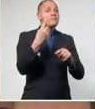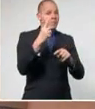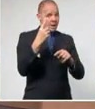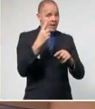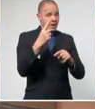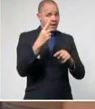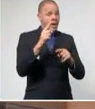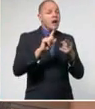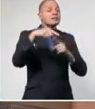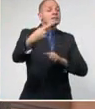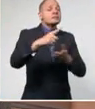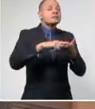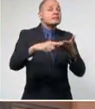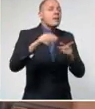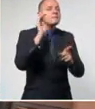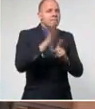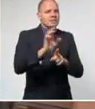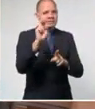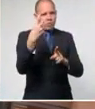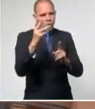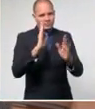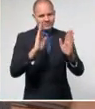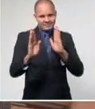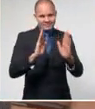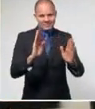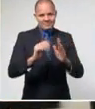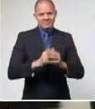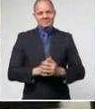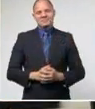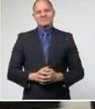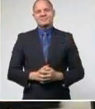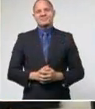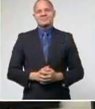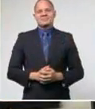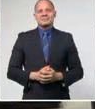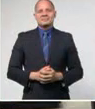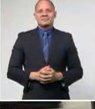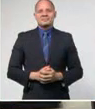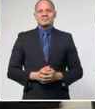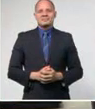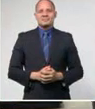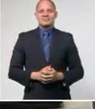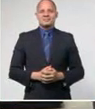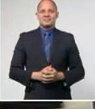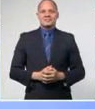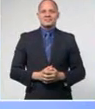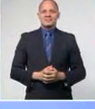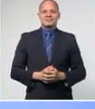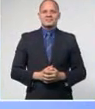medidas sanitarias y de distanciamiento físico. Héctor Martínez, Sistema Informativo de la Televisión Cubana.